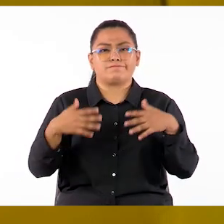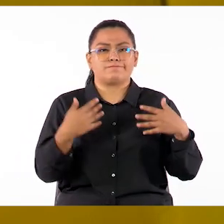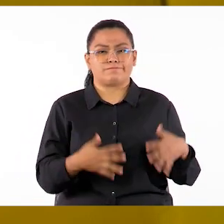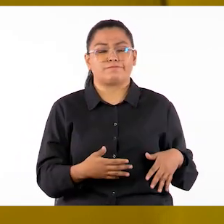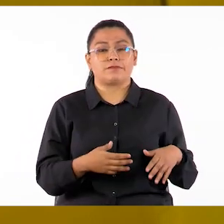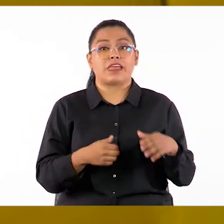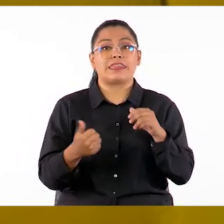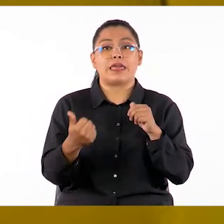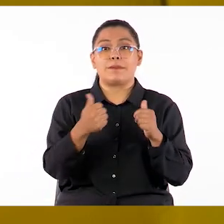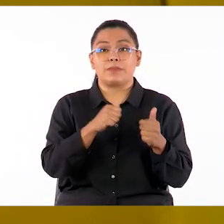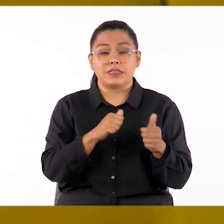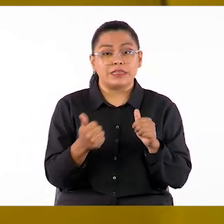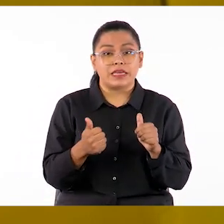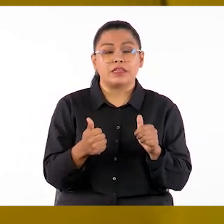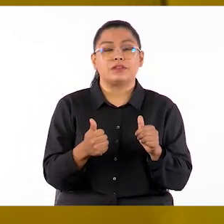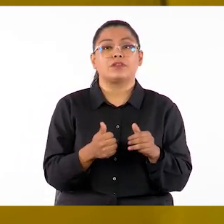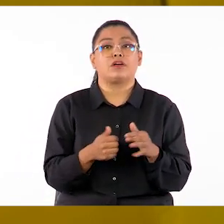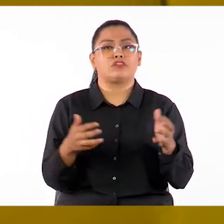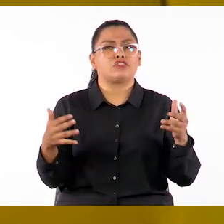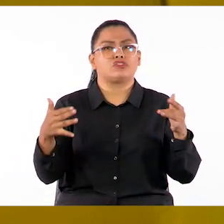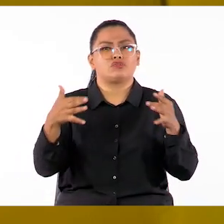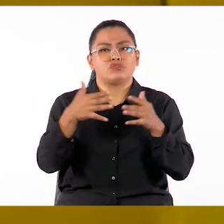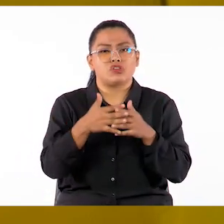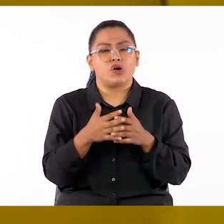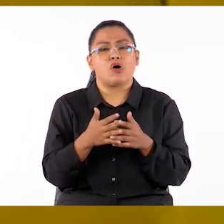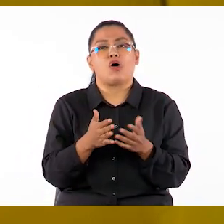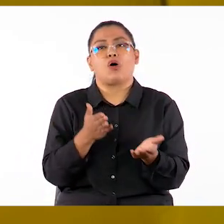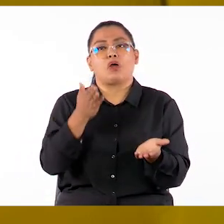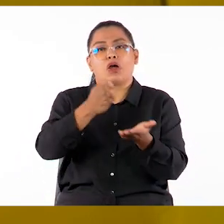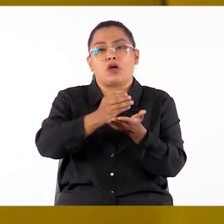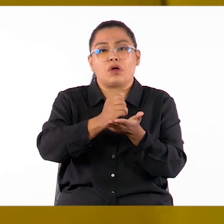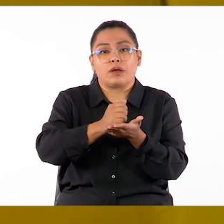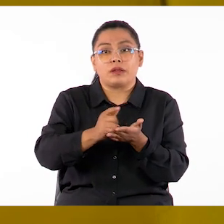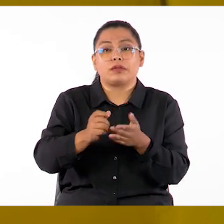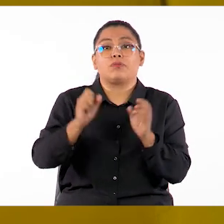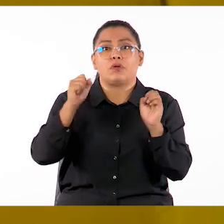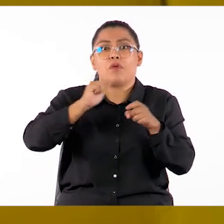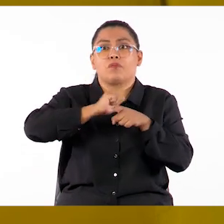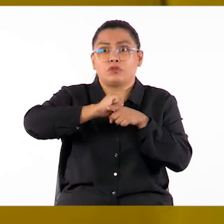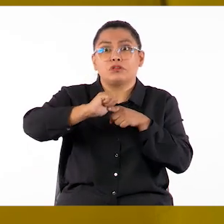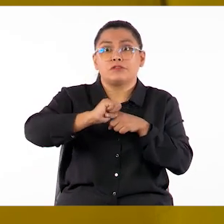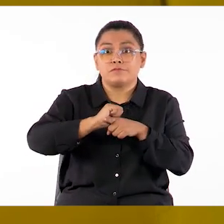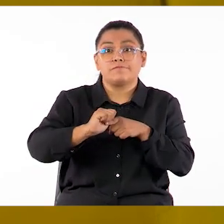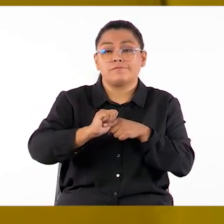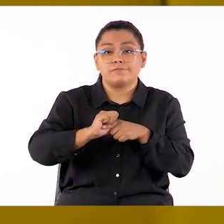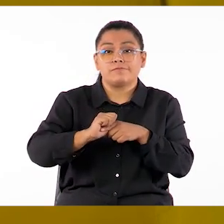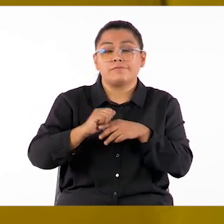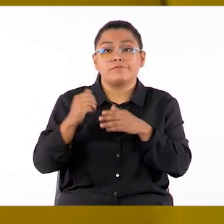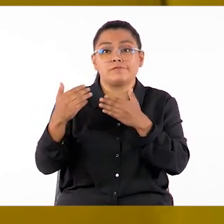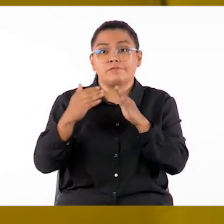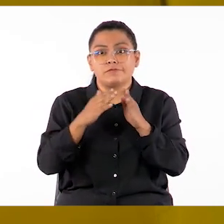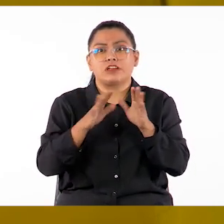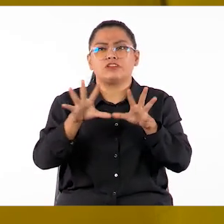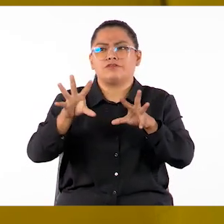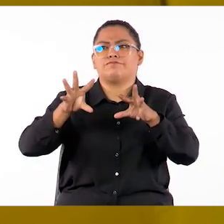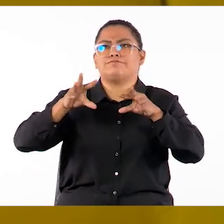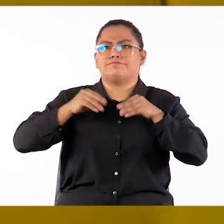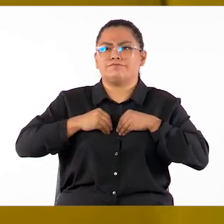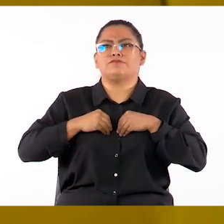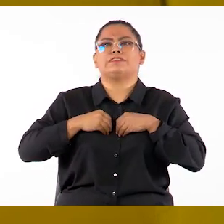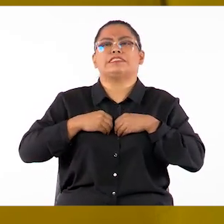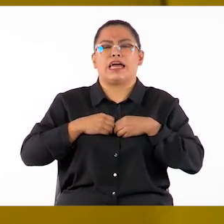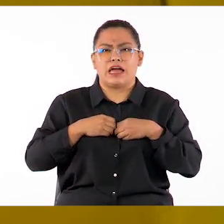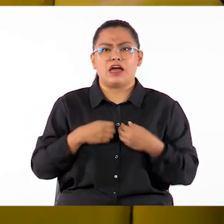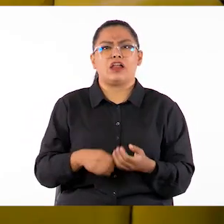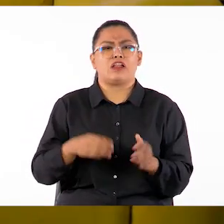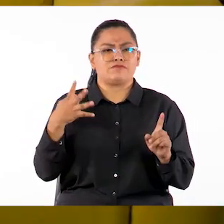acordes a cada encuentro. Pongamos en práctica la multimodalidad. ¿Aceptamos el reto de ser docentes